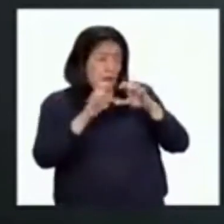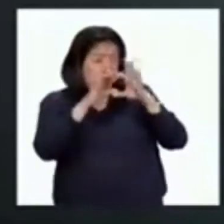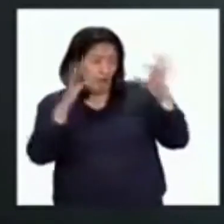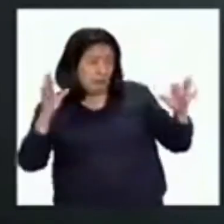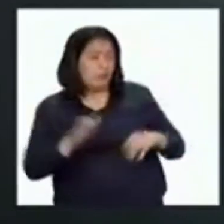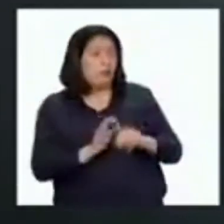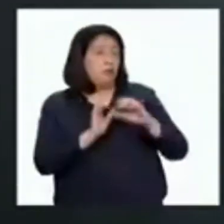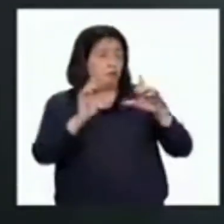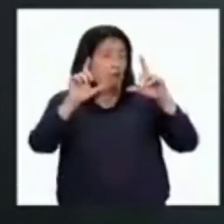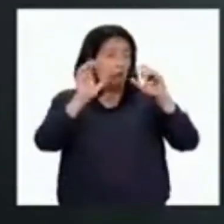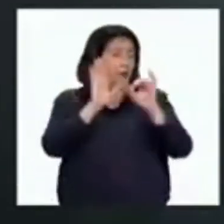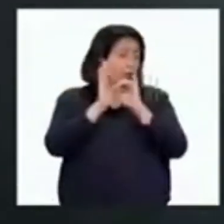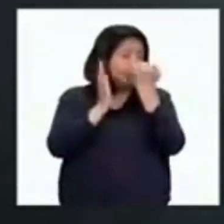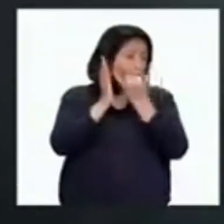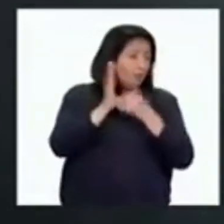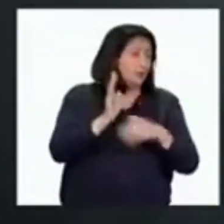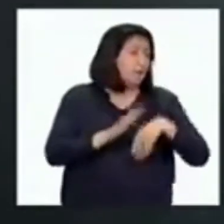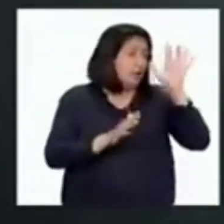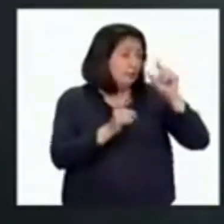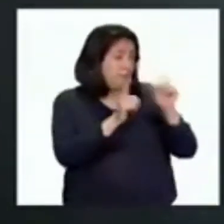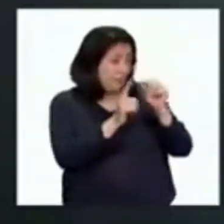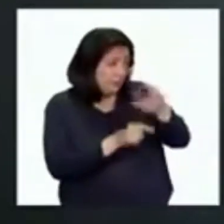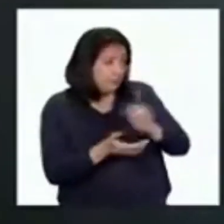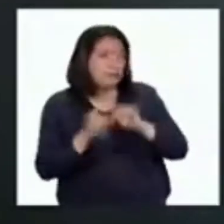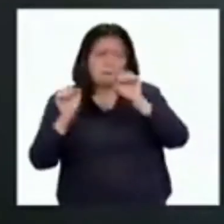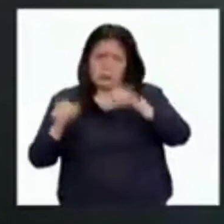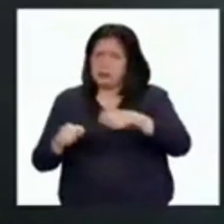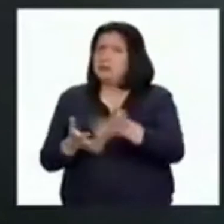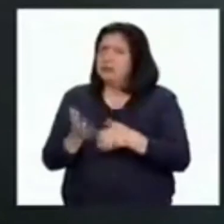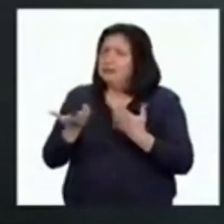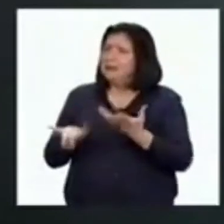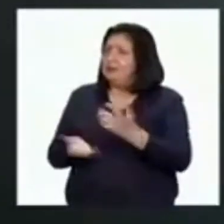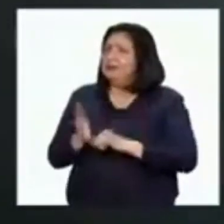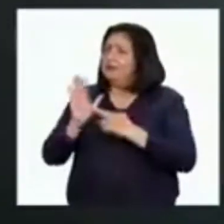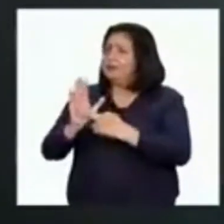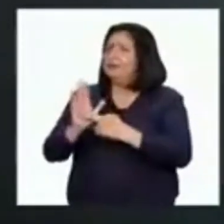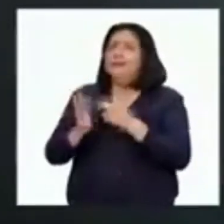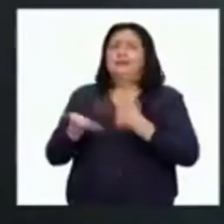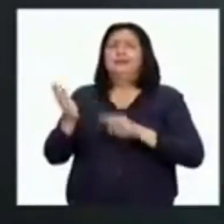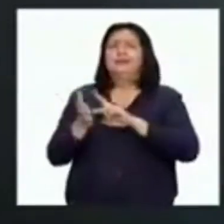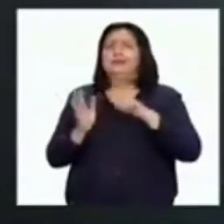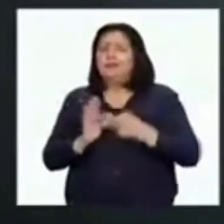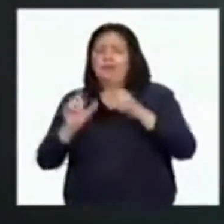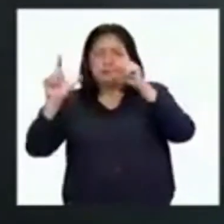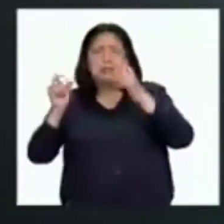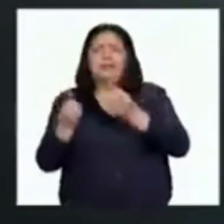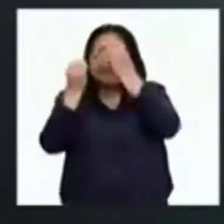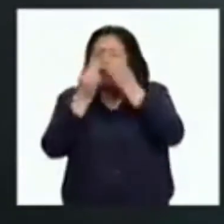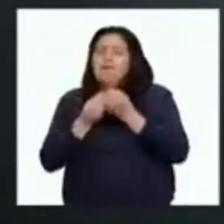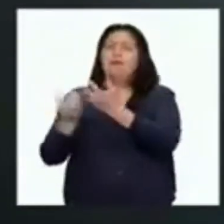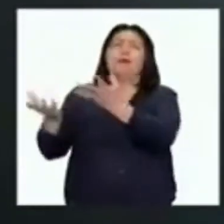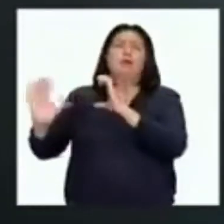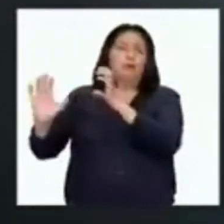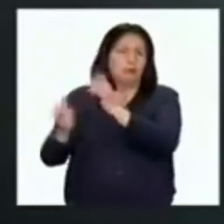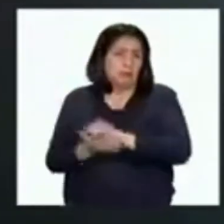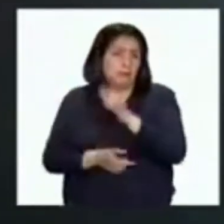palabras. Es un dicho popular, pero representa muy bien la intención de la fotografía, que es comunicar. Y